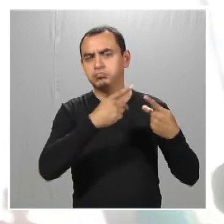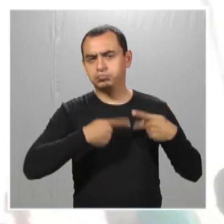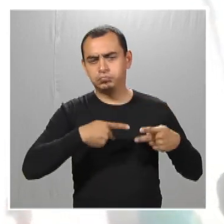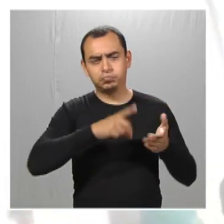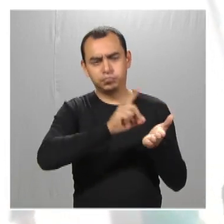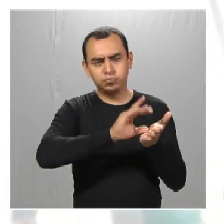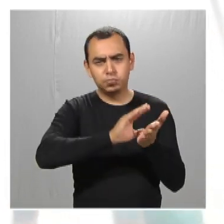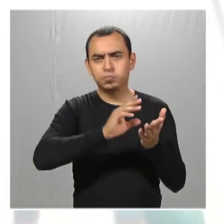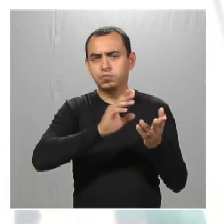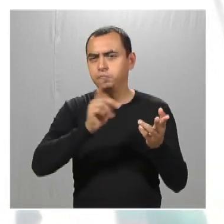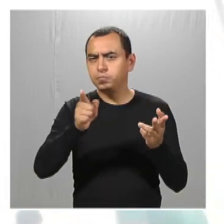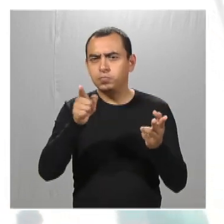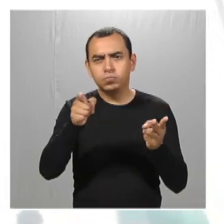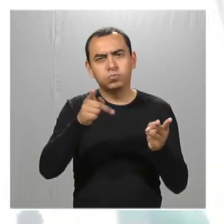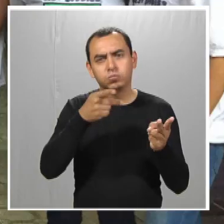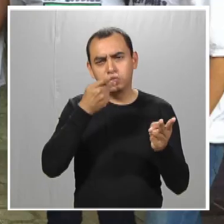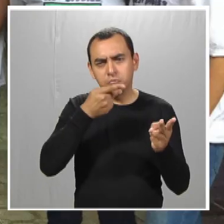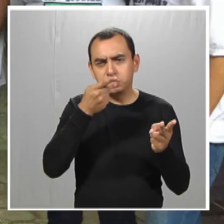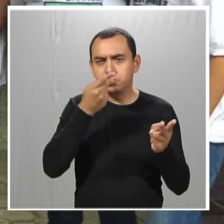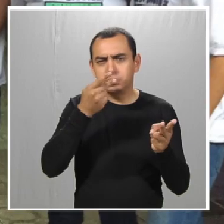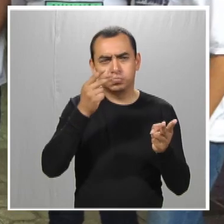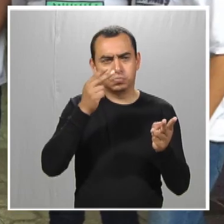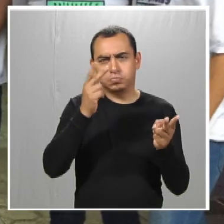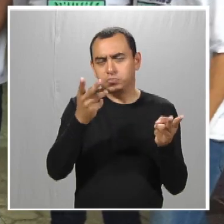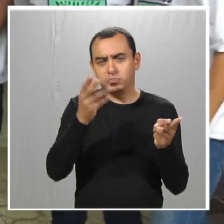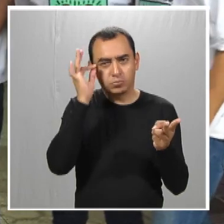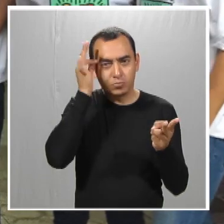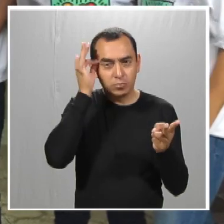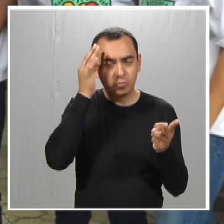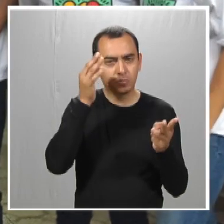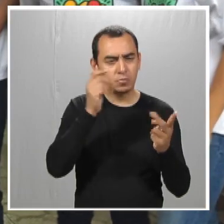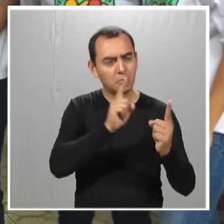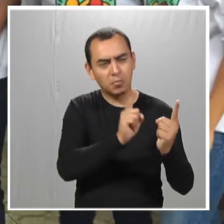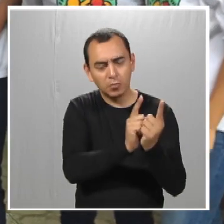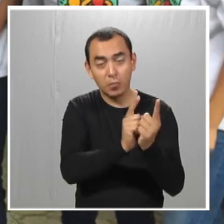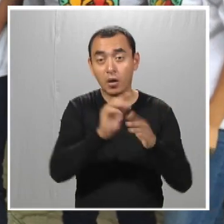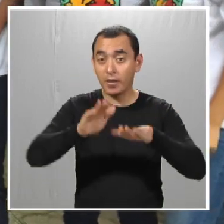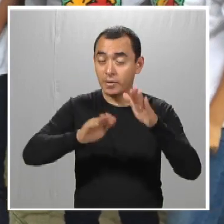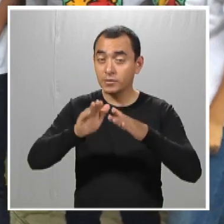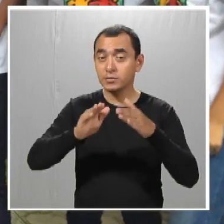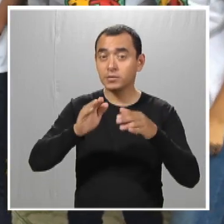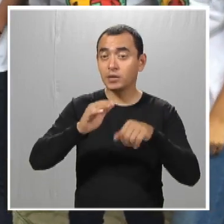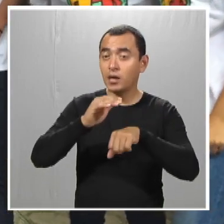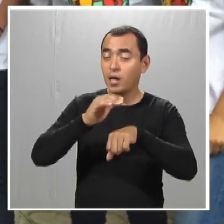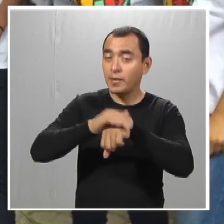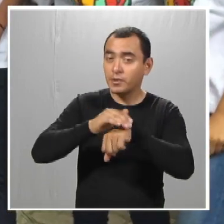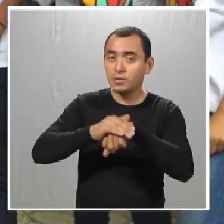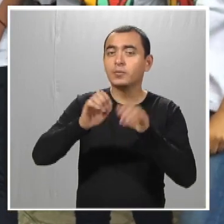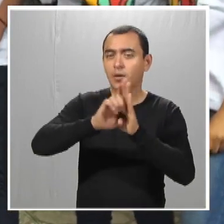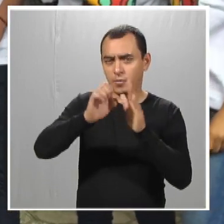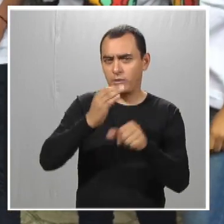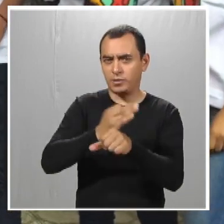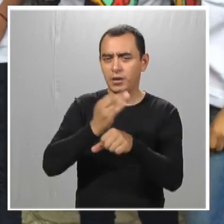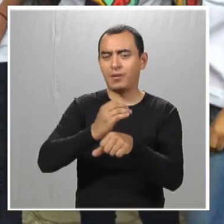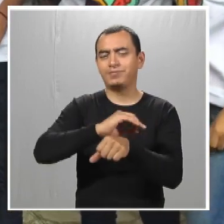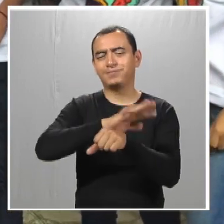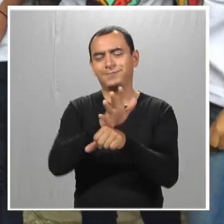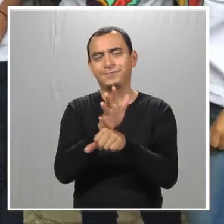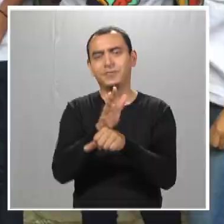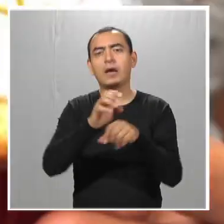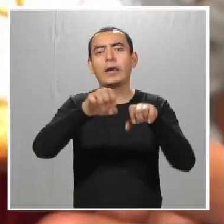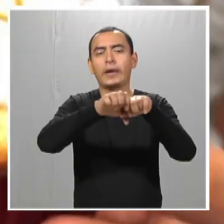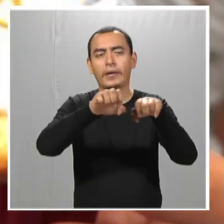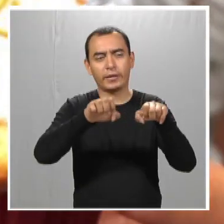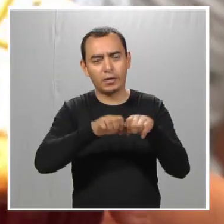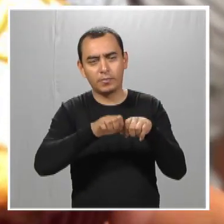discapacidad, está Embajadores, que se hace a veces por equipo, a veces uno a uno, dependiendo, por ejemplo, ahorita que fue la